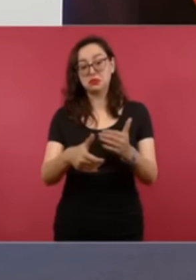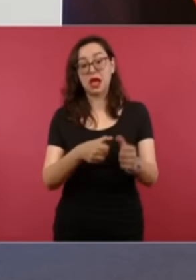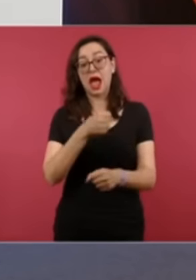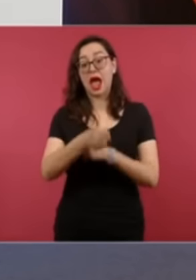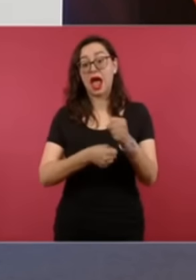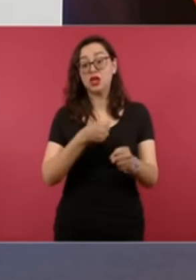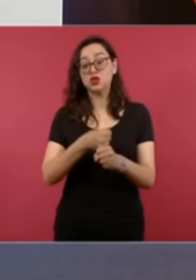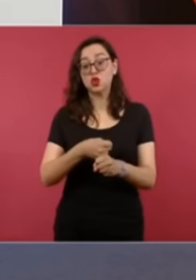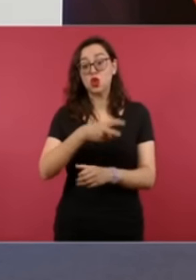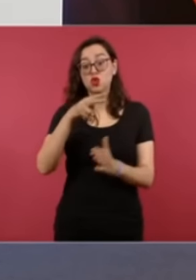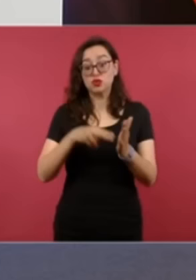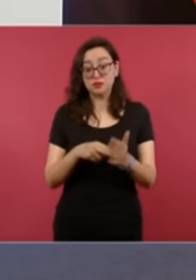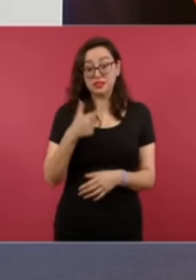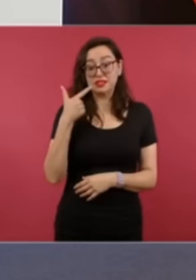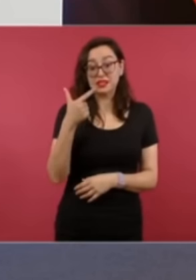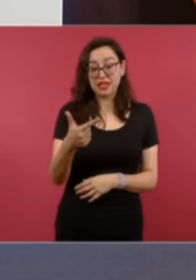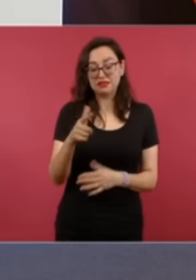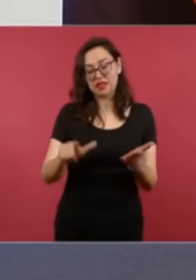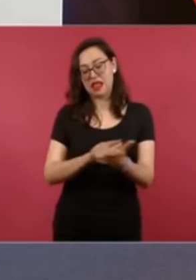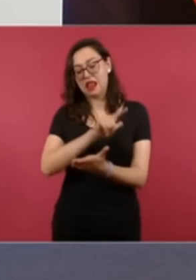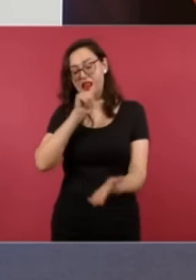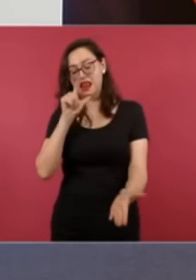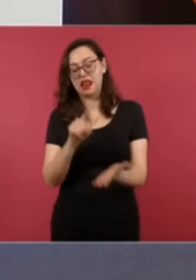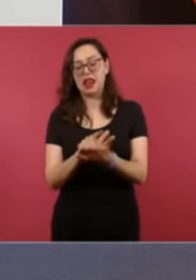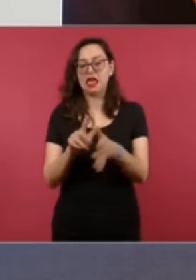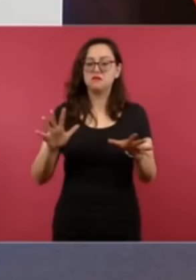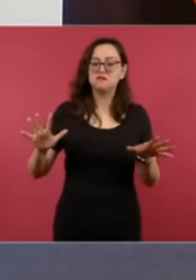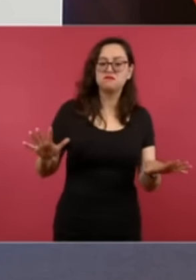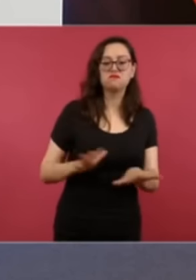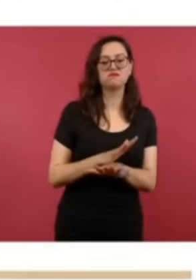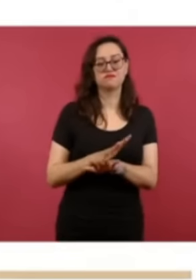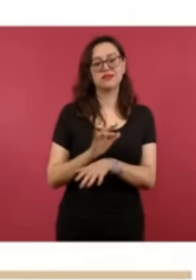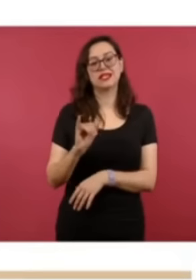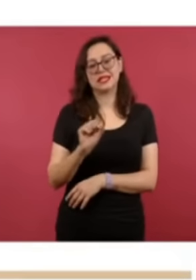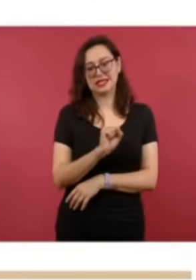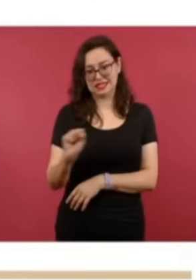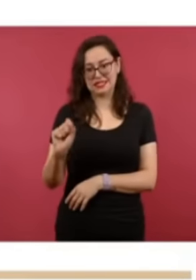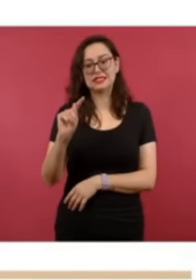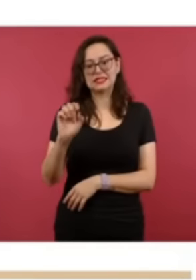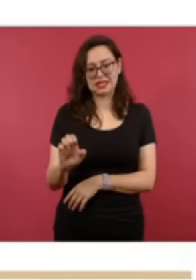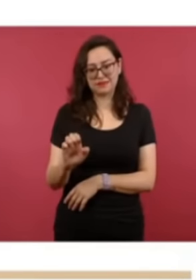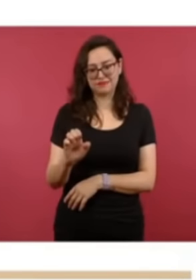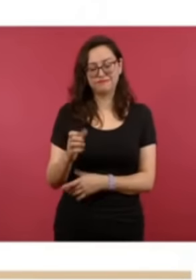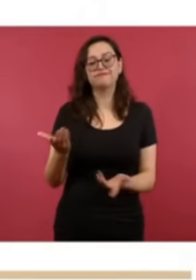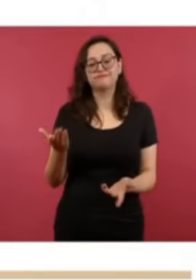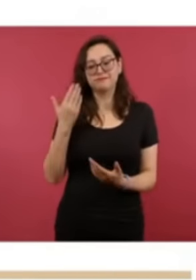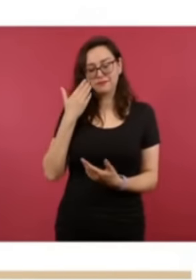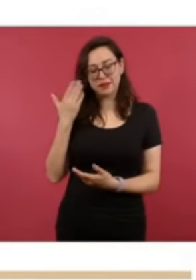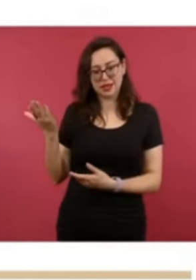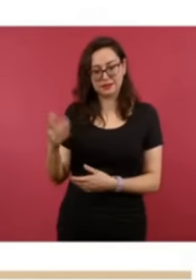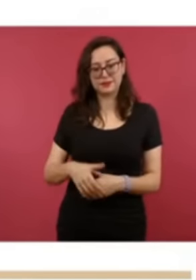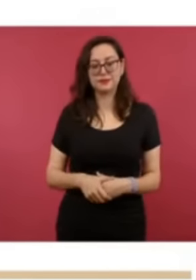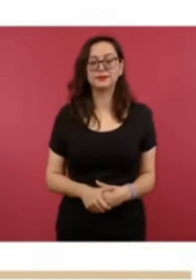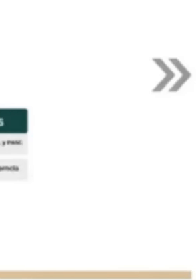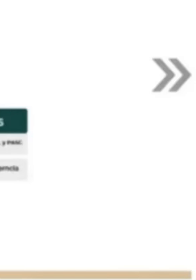orquestada, una campaña sincronizada, los chayoteros atacan a este gobierno. Amigos y amigas,